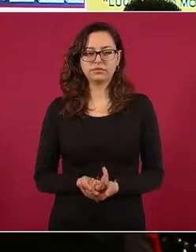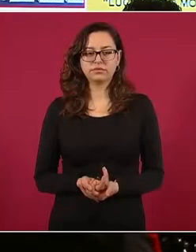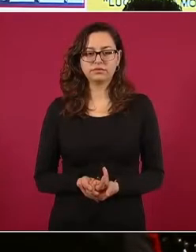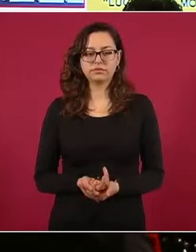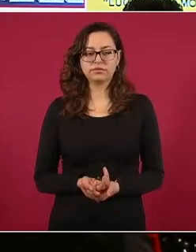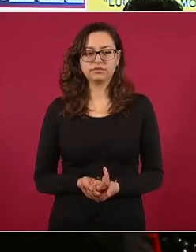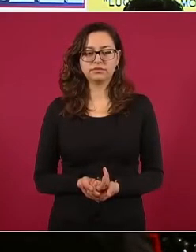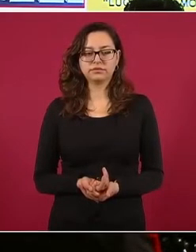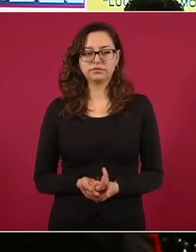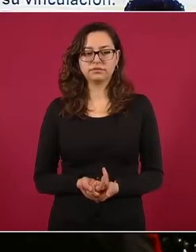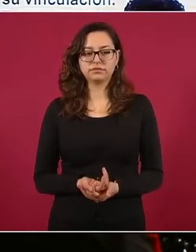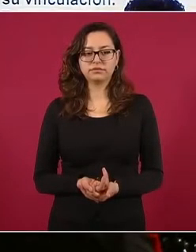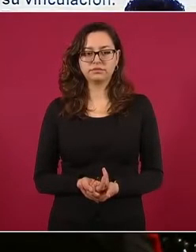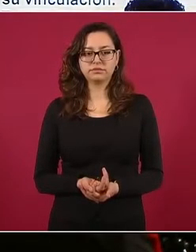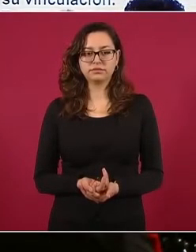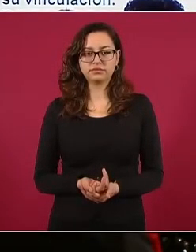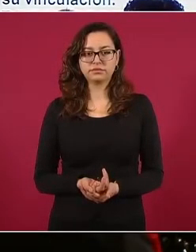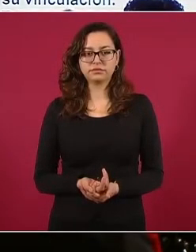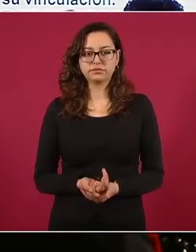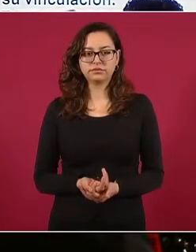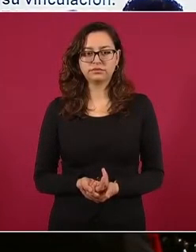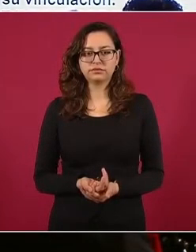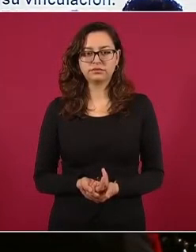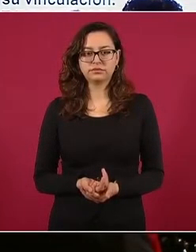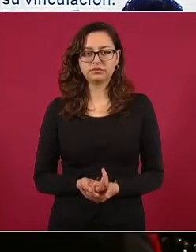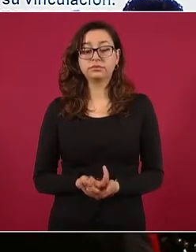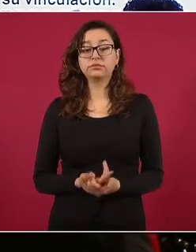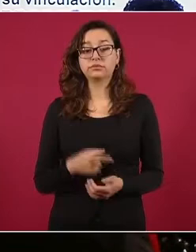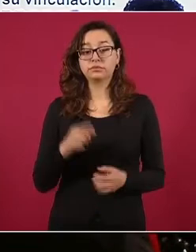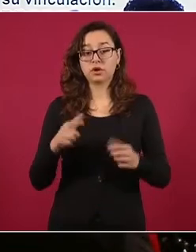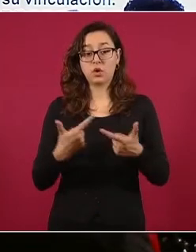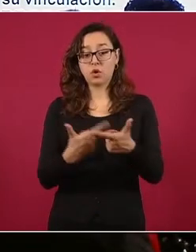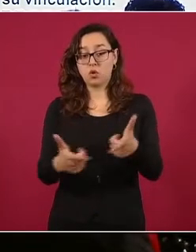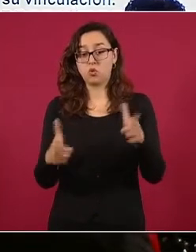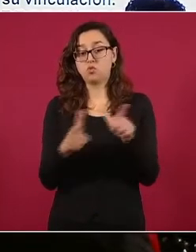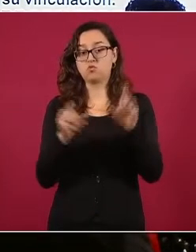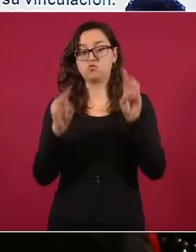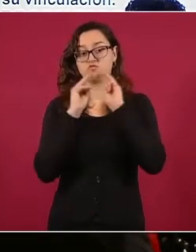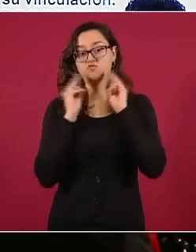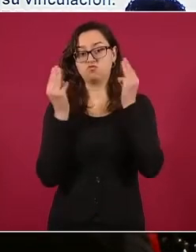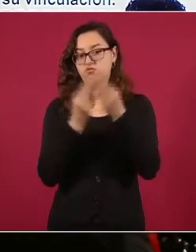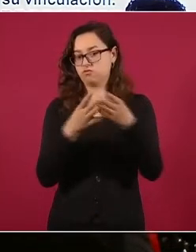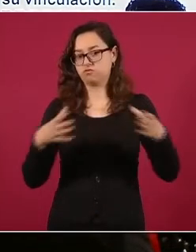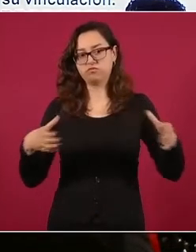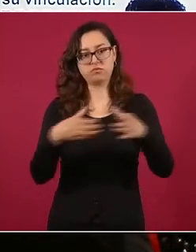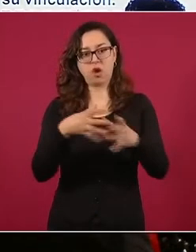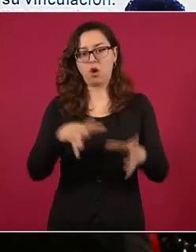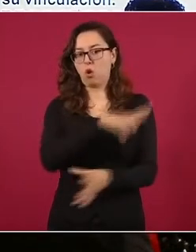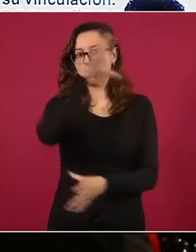por diferentes hechos. Siguiente. Esta es toda la célula criminal detenida.